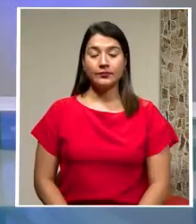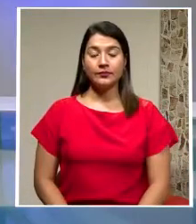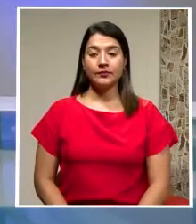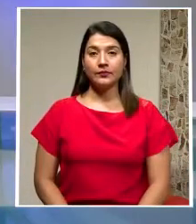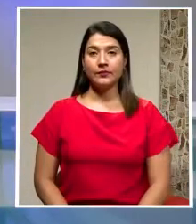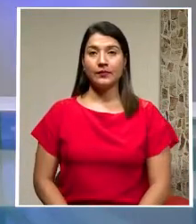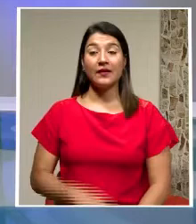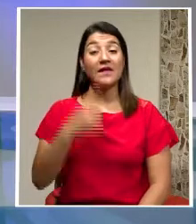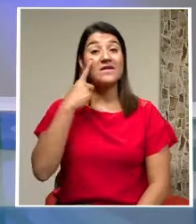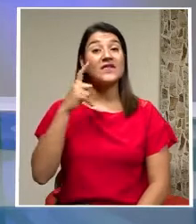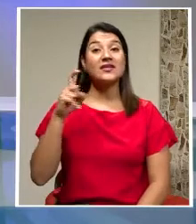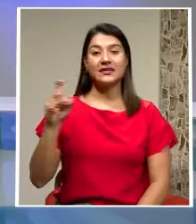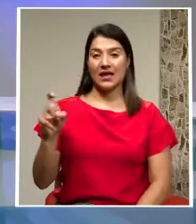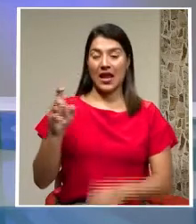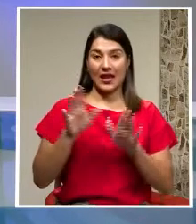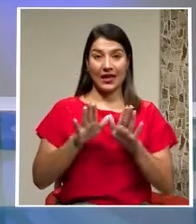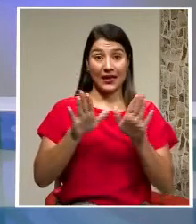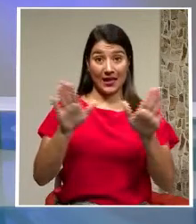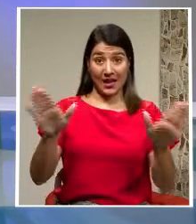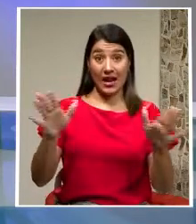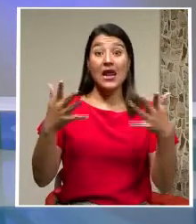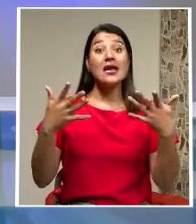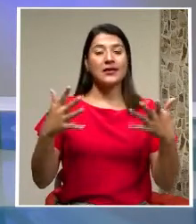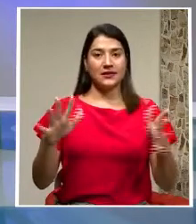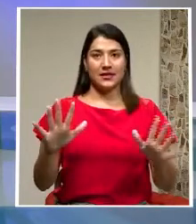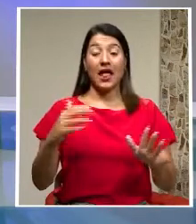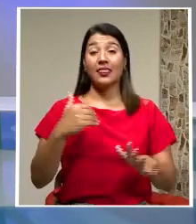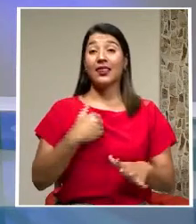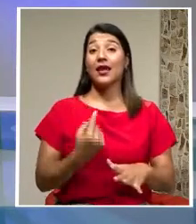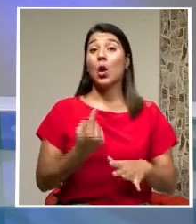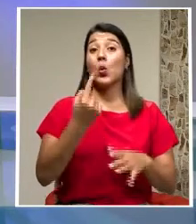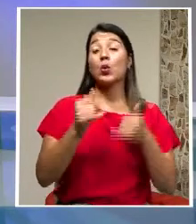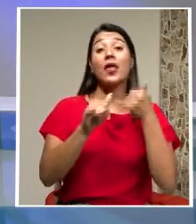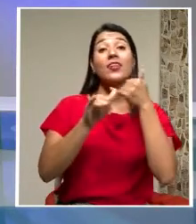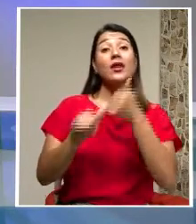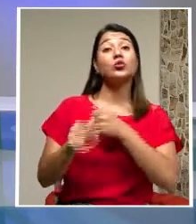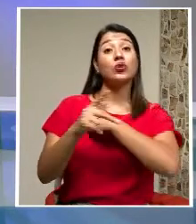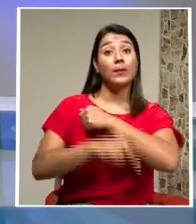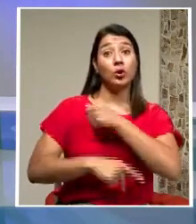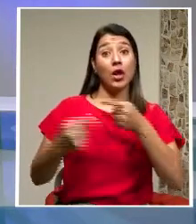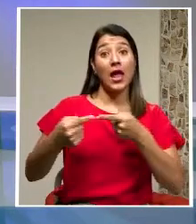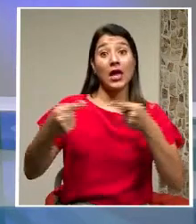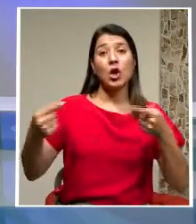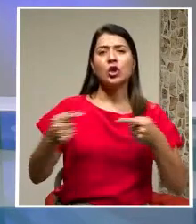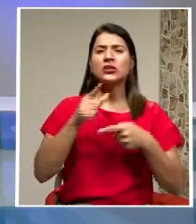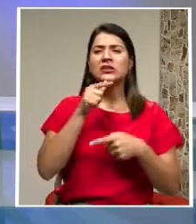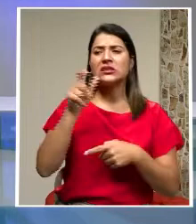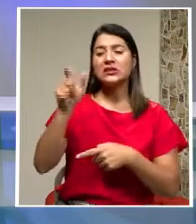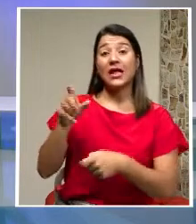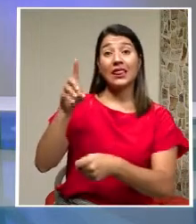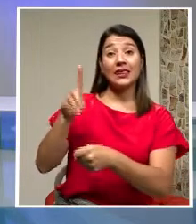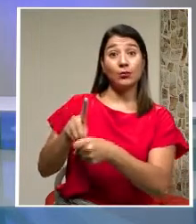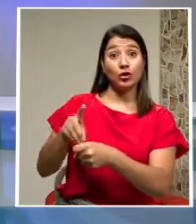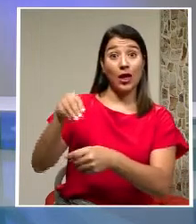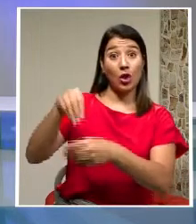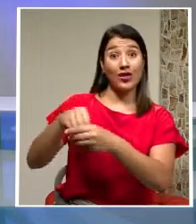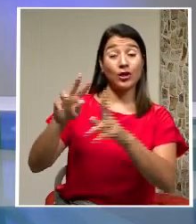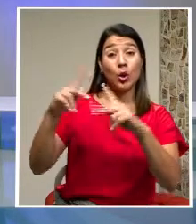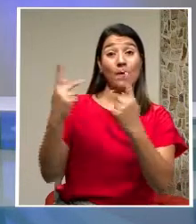La Fiscalía General ya recibió una denuncia penal en contra del diputado liberacionista